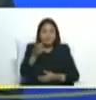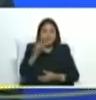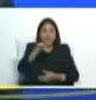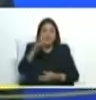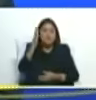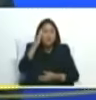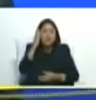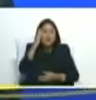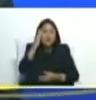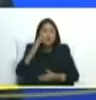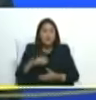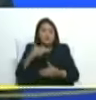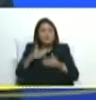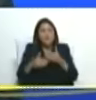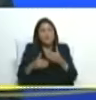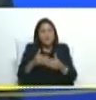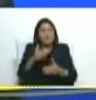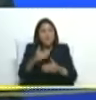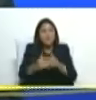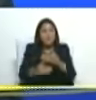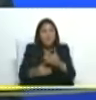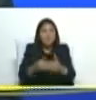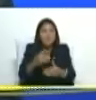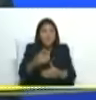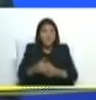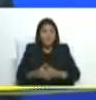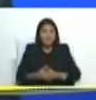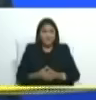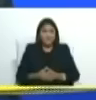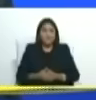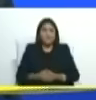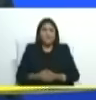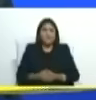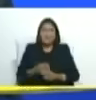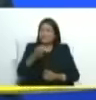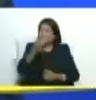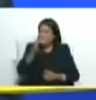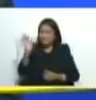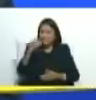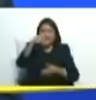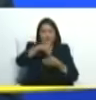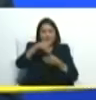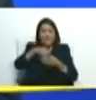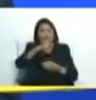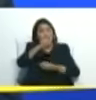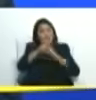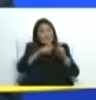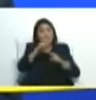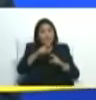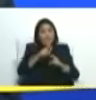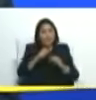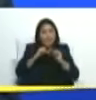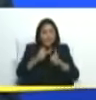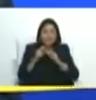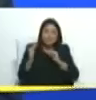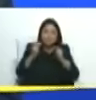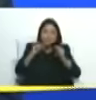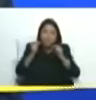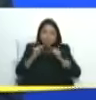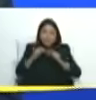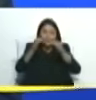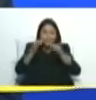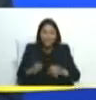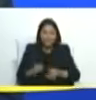que estamos avanzando que fue justo correcto y necesario dar el debate convocar al